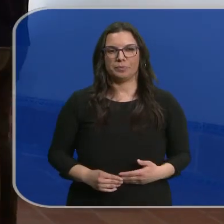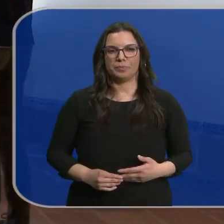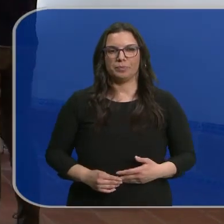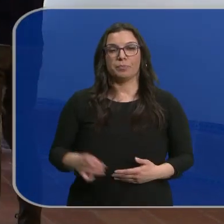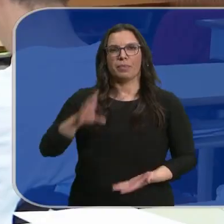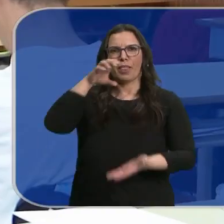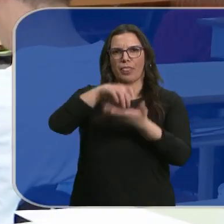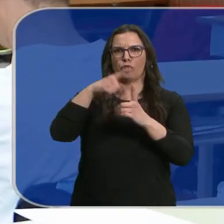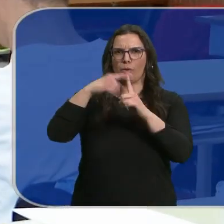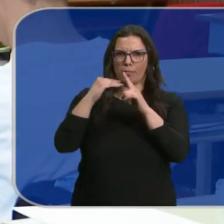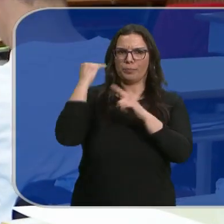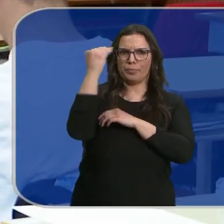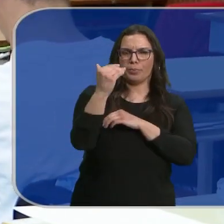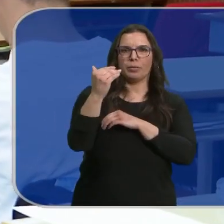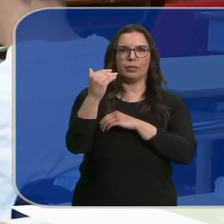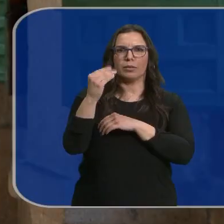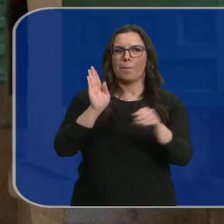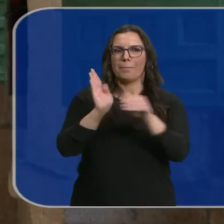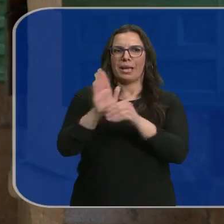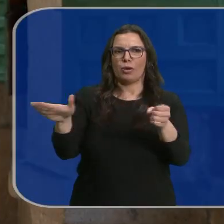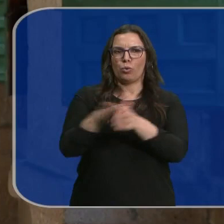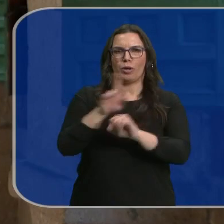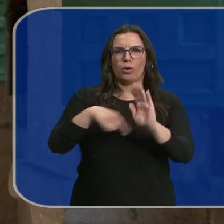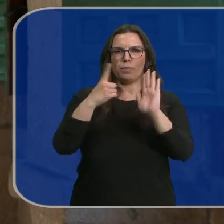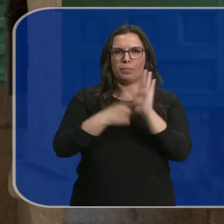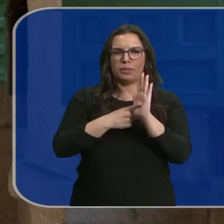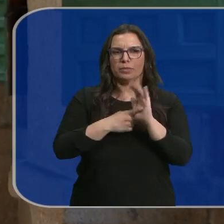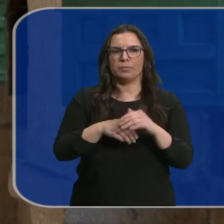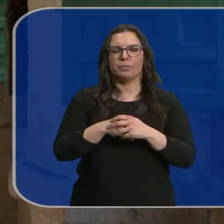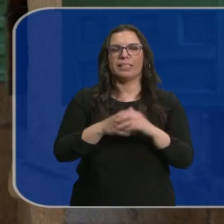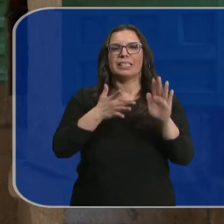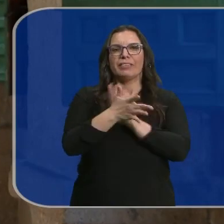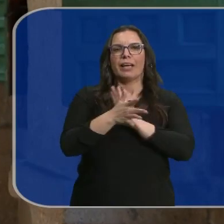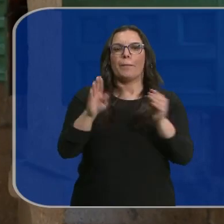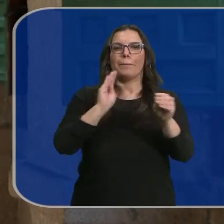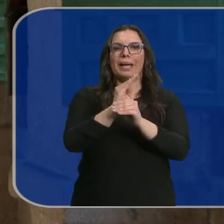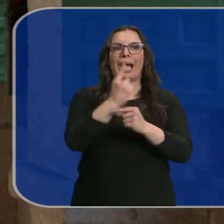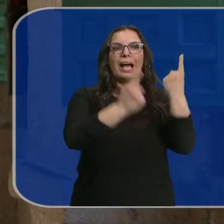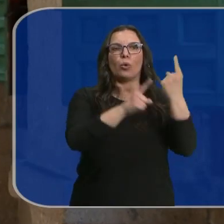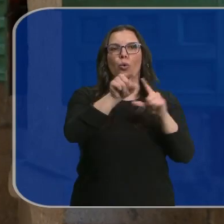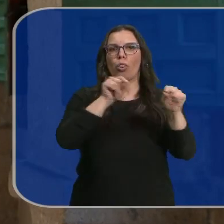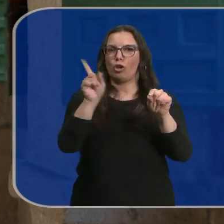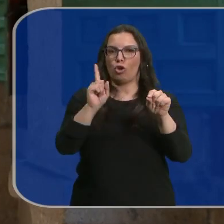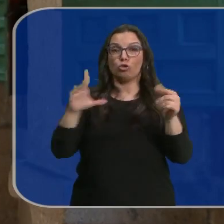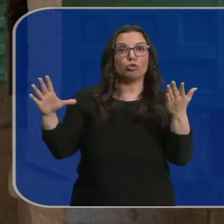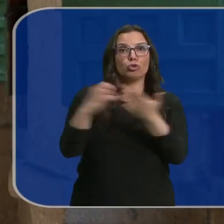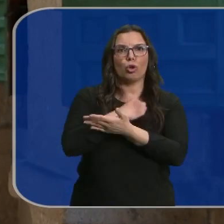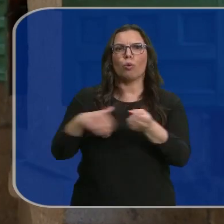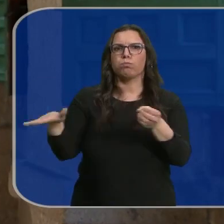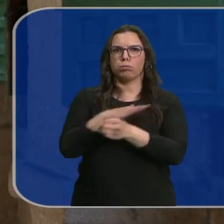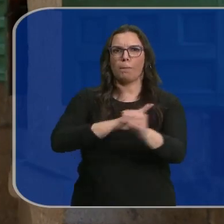Un centro de alto rendimiento completamente becado. No es que solamente bequemos a unos cuantos niños, sino que todos los niños de la Escolanía